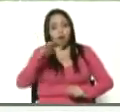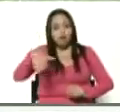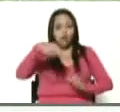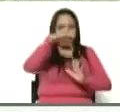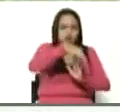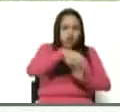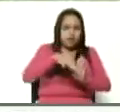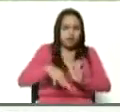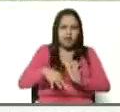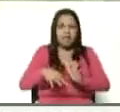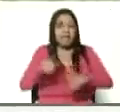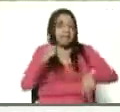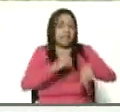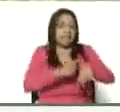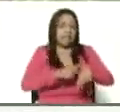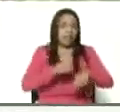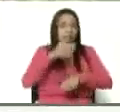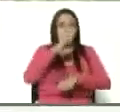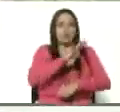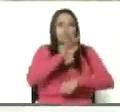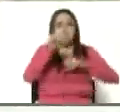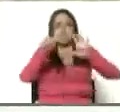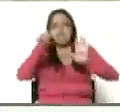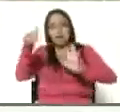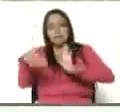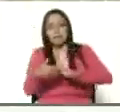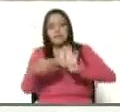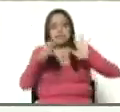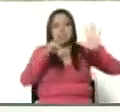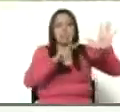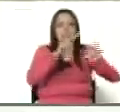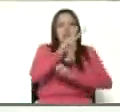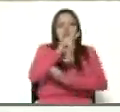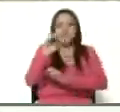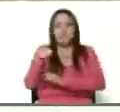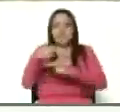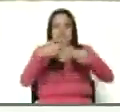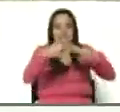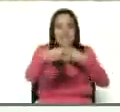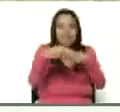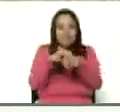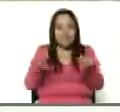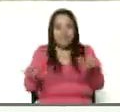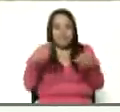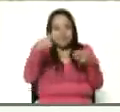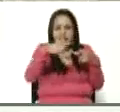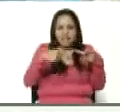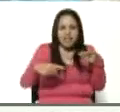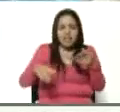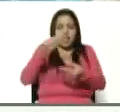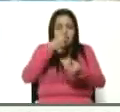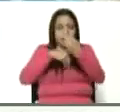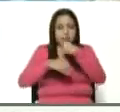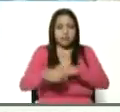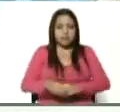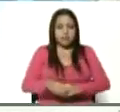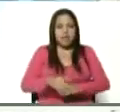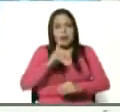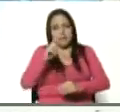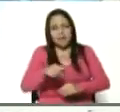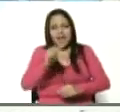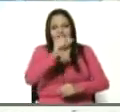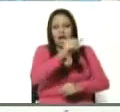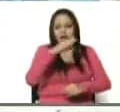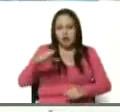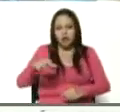en este ciclo norte verano 46.720 hectáreas en diversos rubros, principalmente el arroz, la